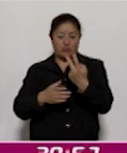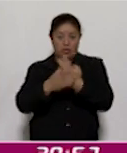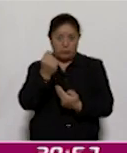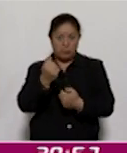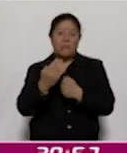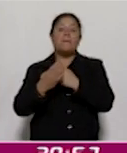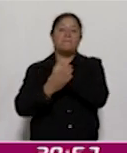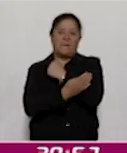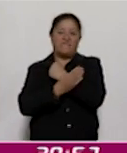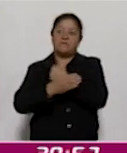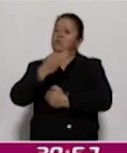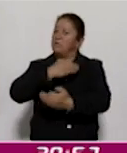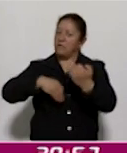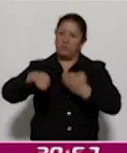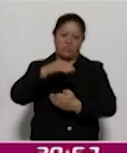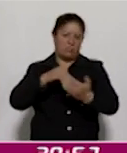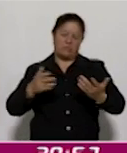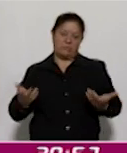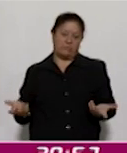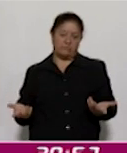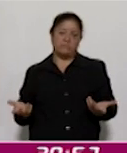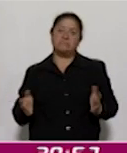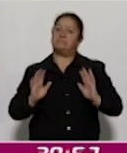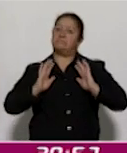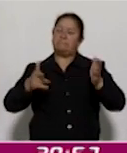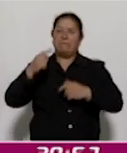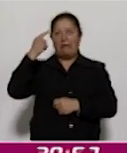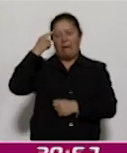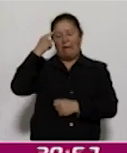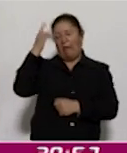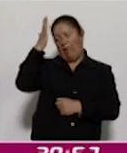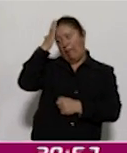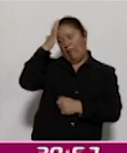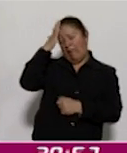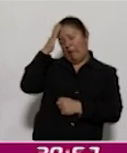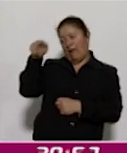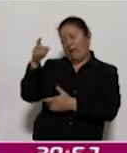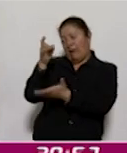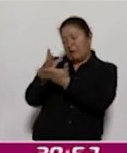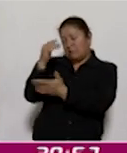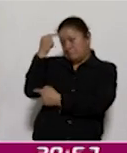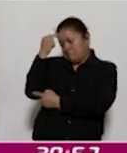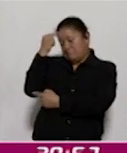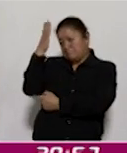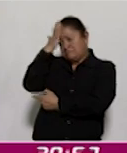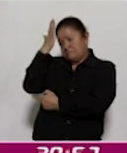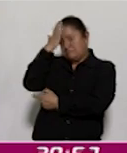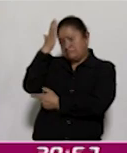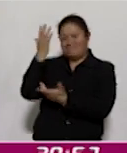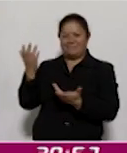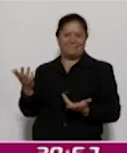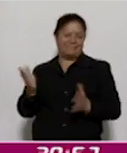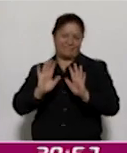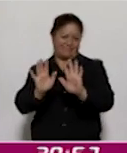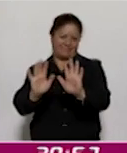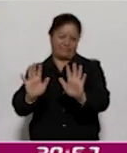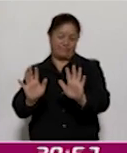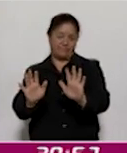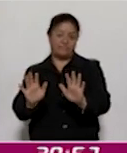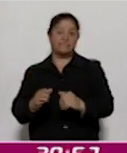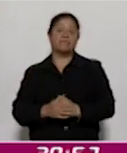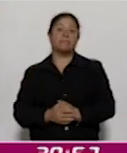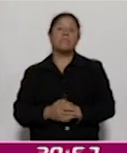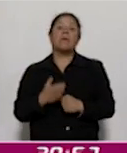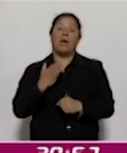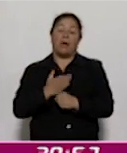Yo creo que ya hemos superado esta visión de estar autoridades y, o sea, digamos, como están en dos lados. Y más